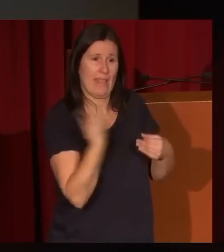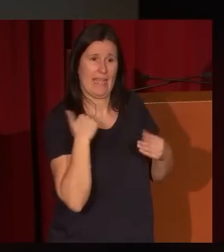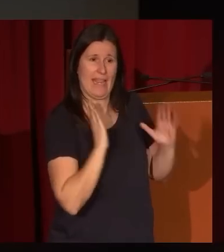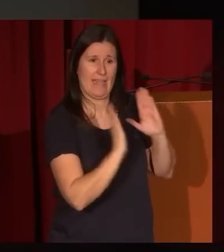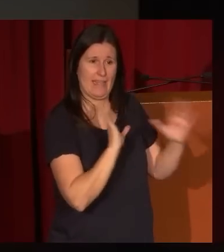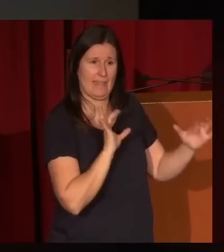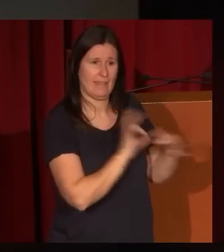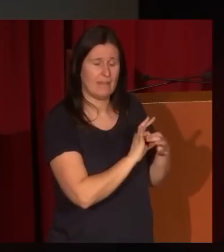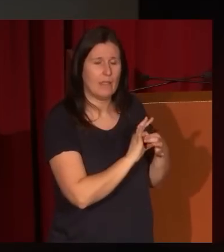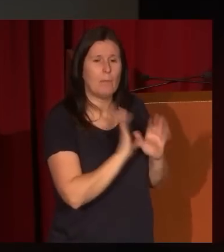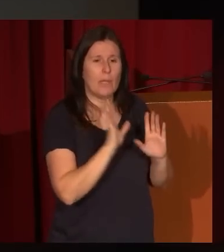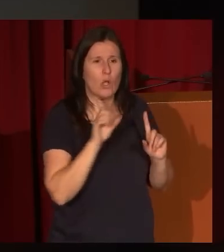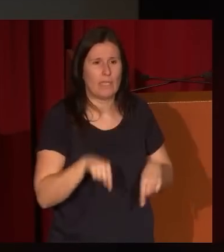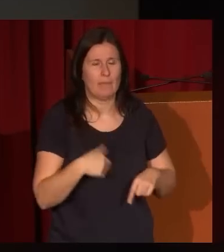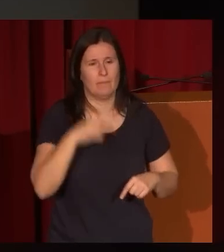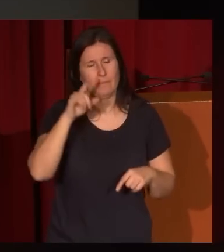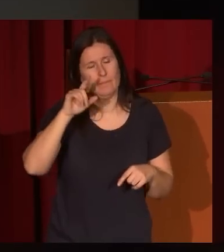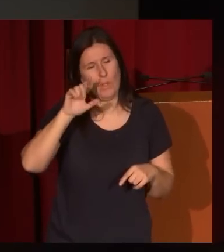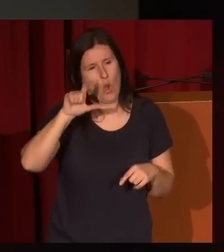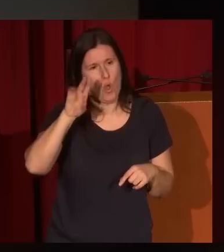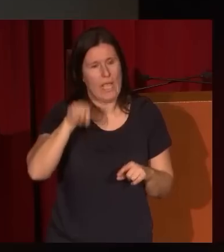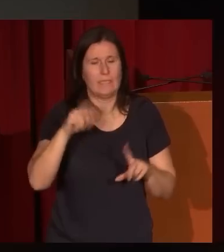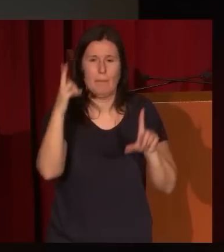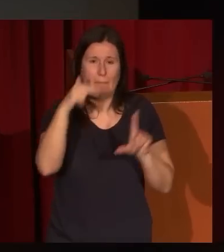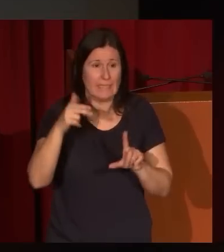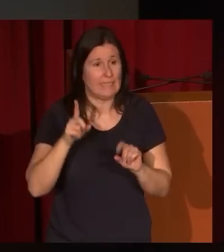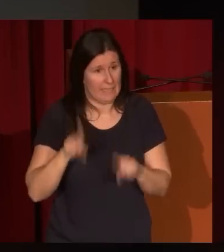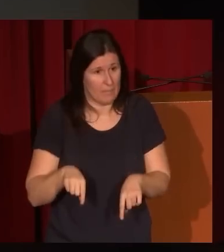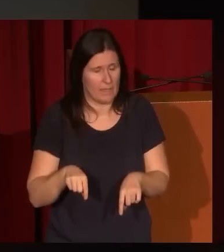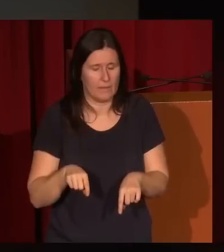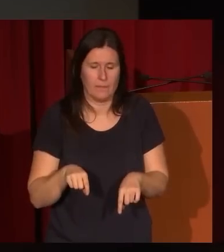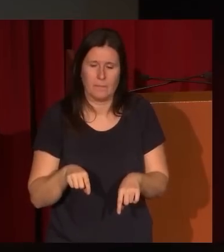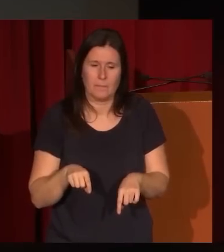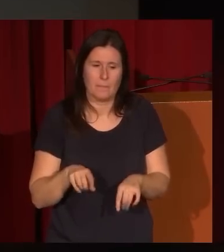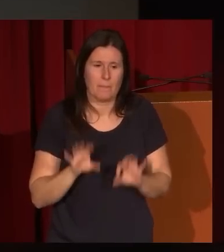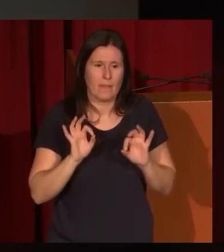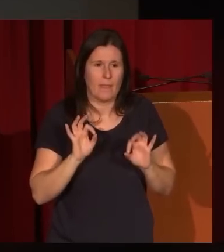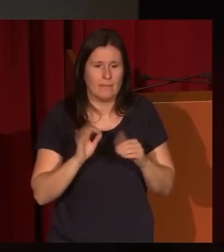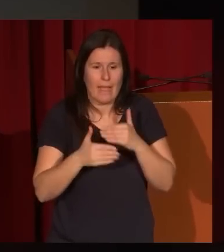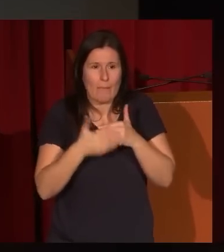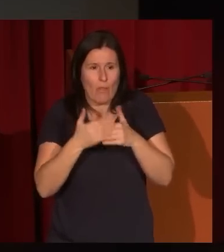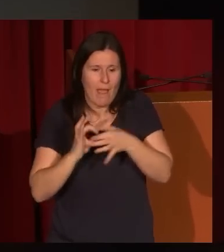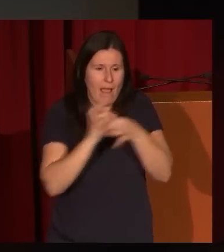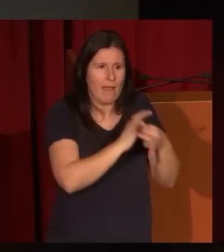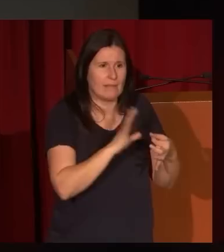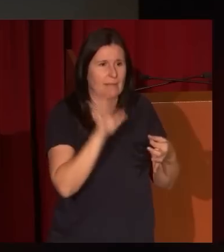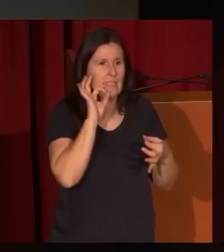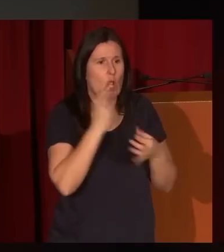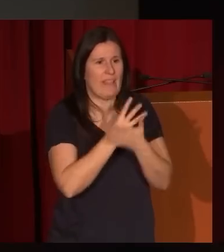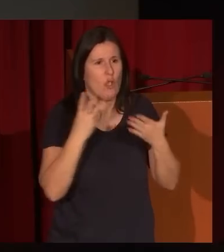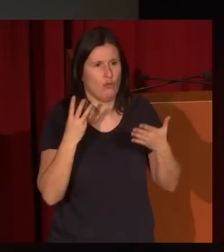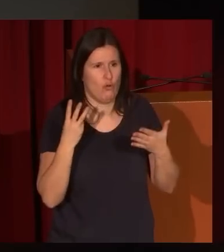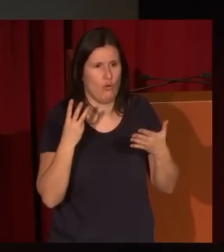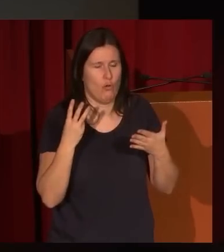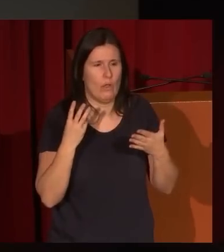Pero es que también Lucas pinta también a la moda del siglo XVIII, pero con